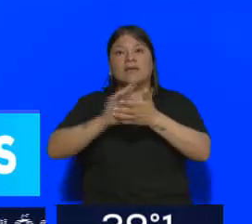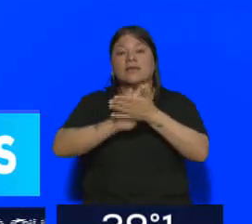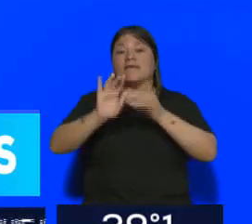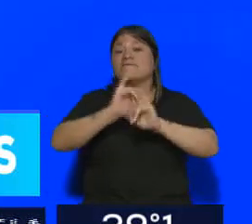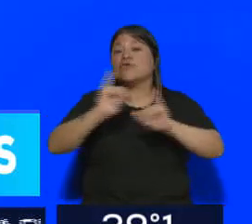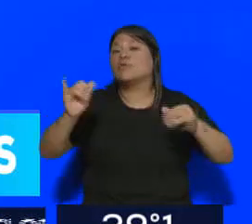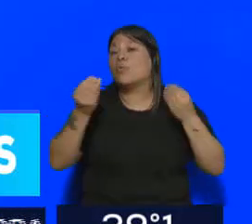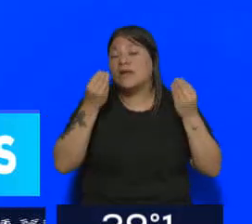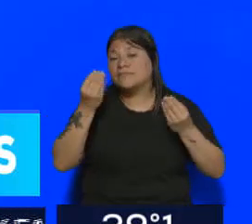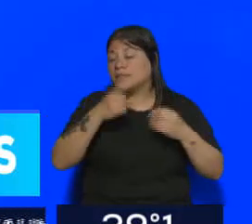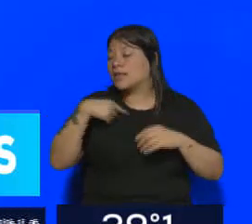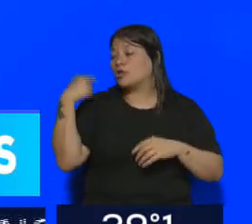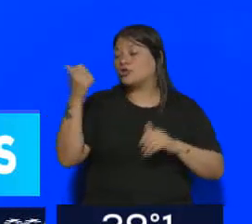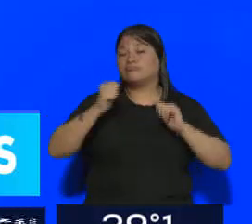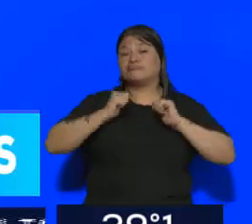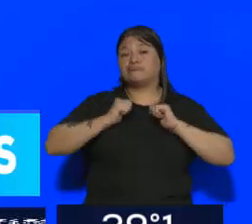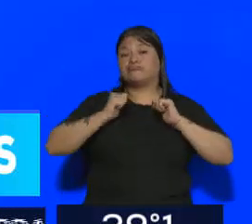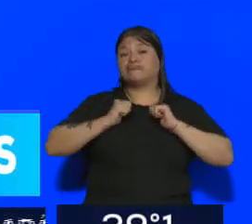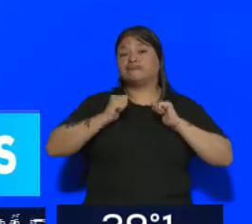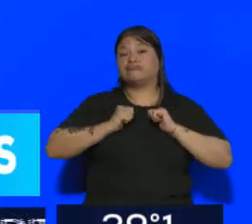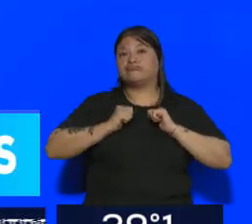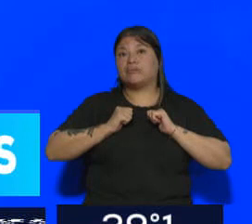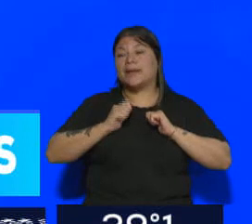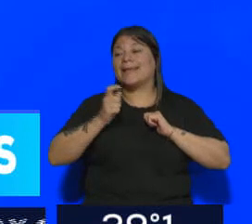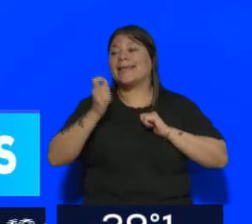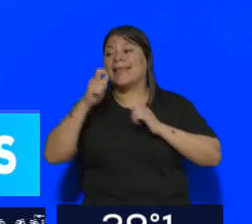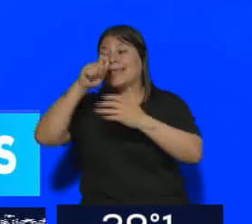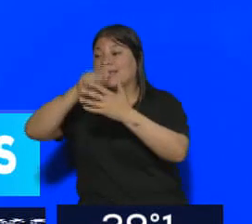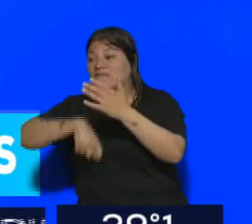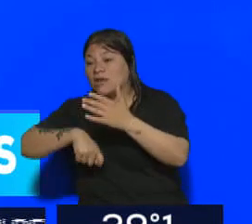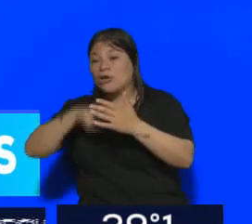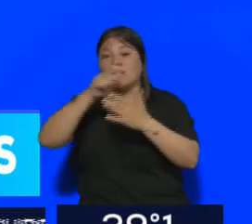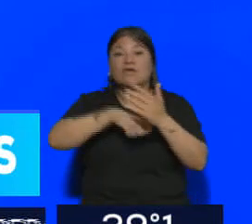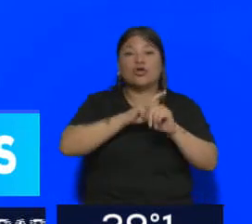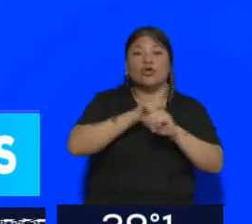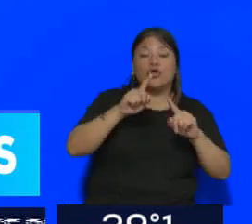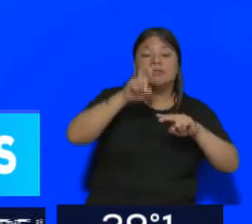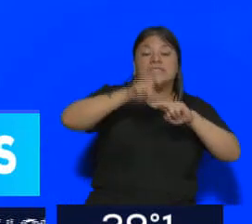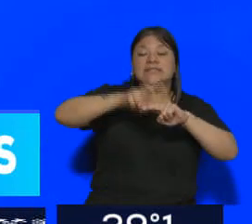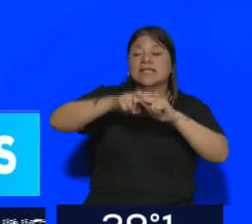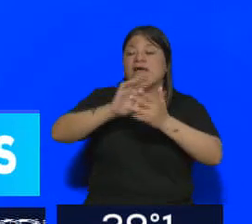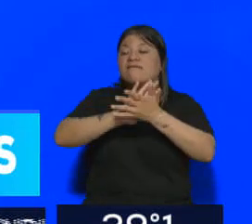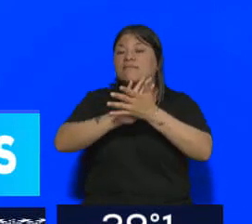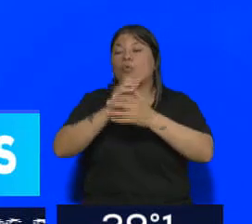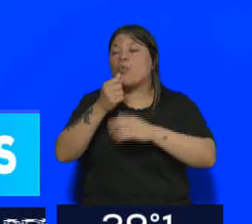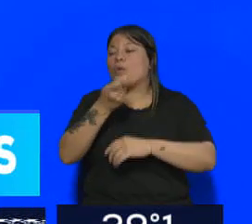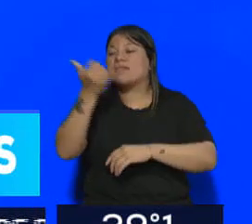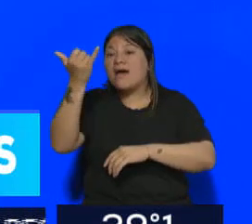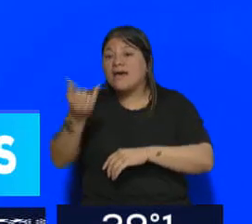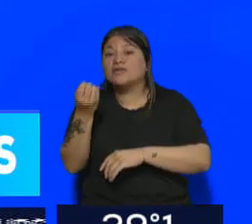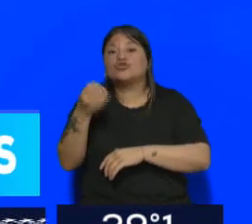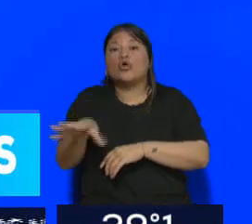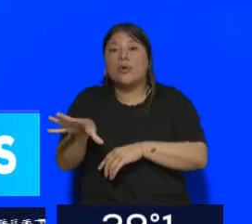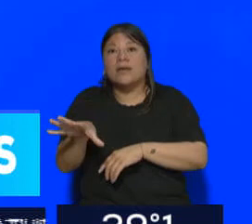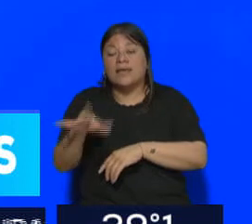que esperemos a la corrida esta a ver quiénes se inscribieron y quiénes no cuántas vacantes quedan y la Universidad en función de